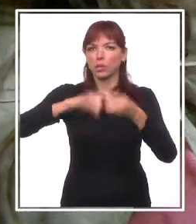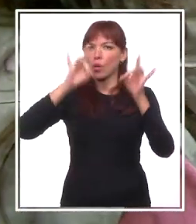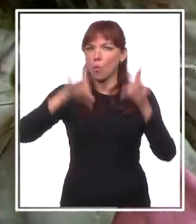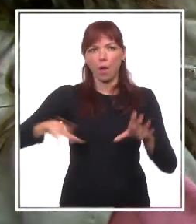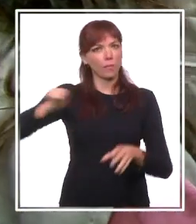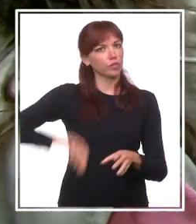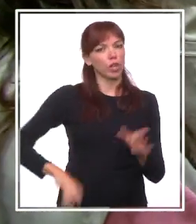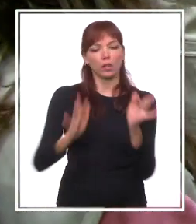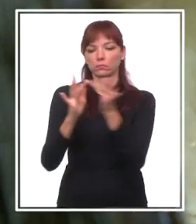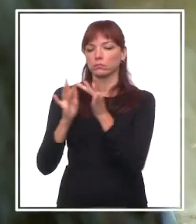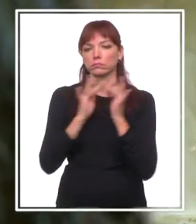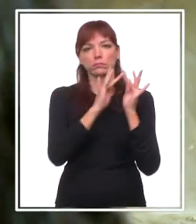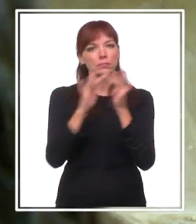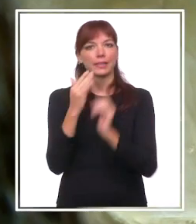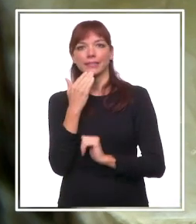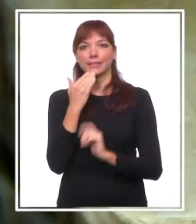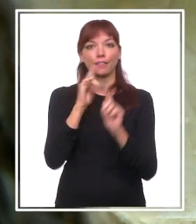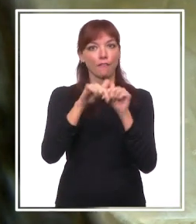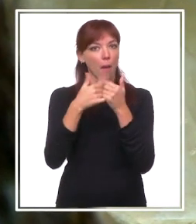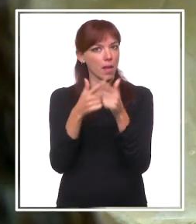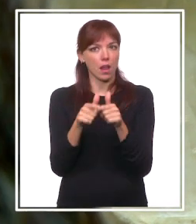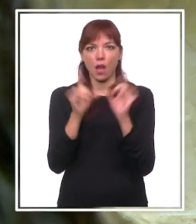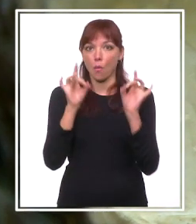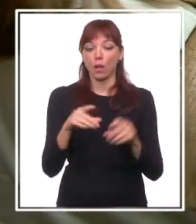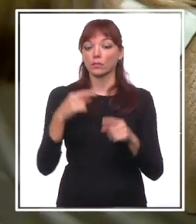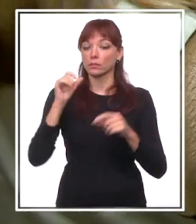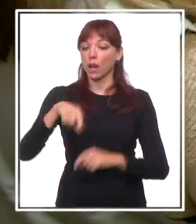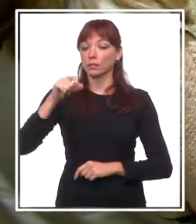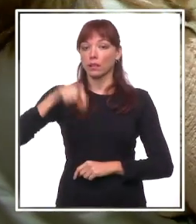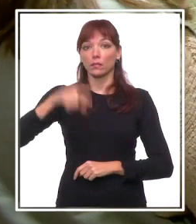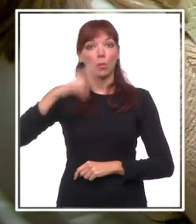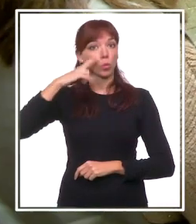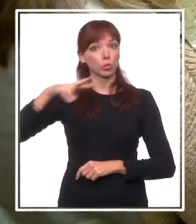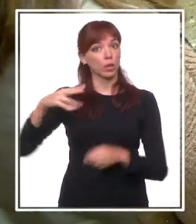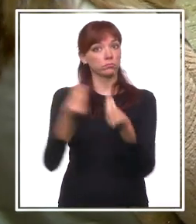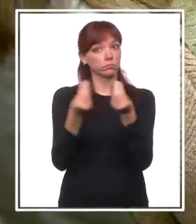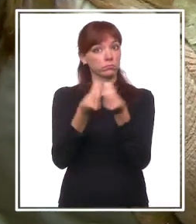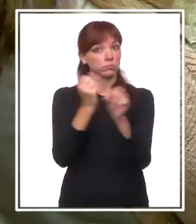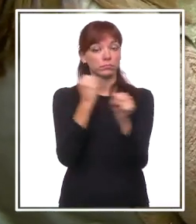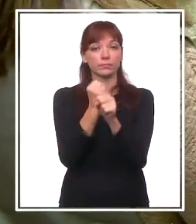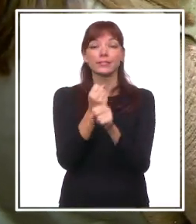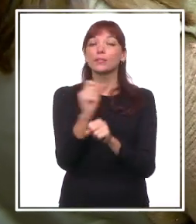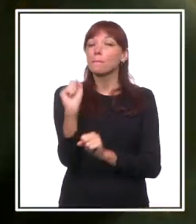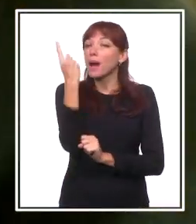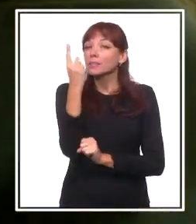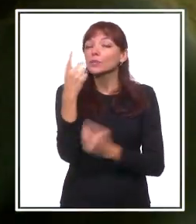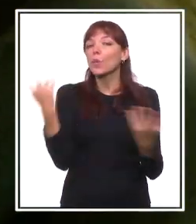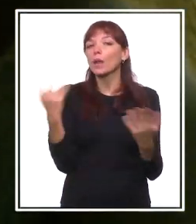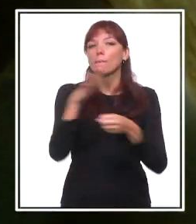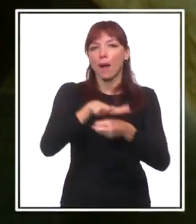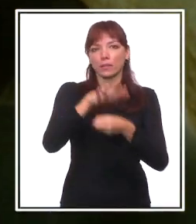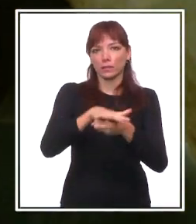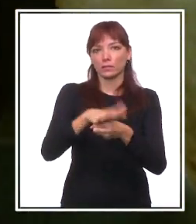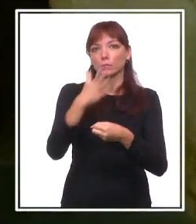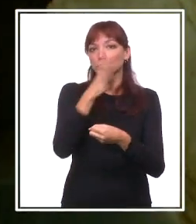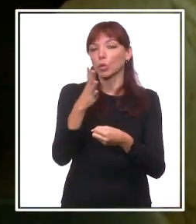familia y es uno más dentro del personal y del día a día del museo, sobre todo los martes que tenemos toda la formación